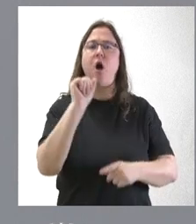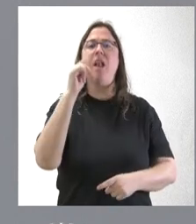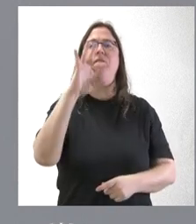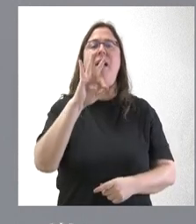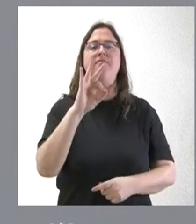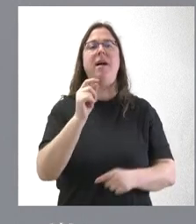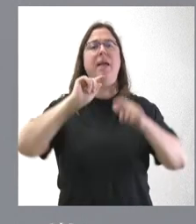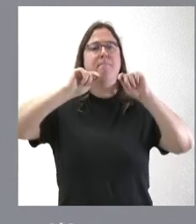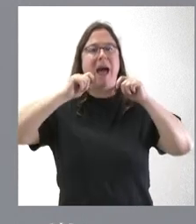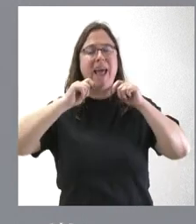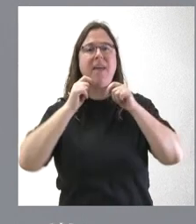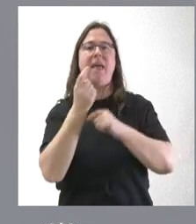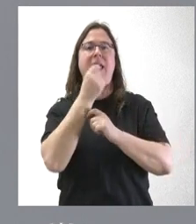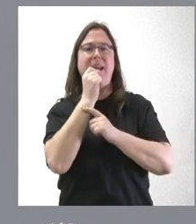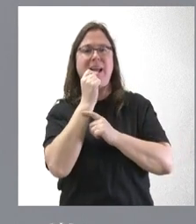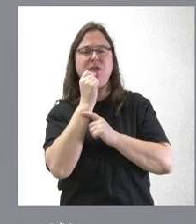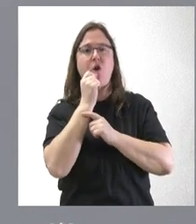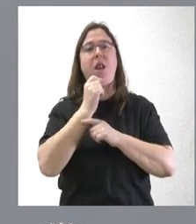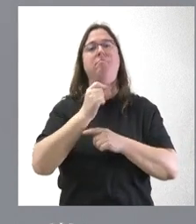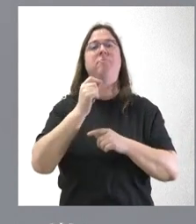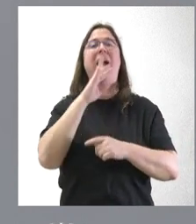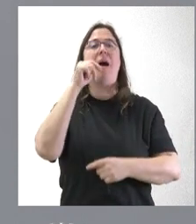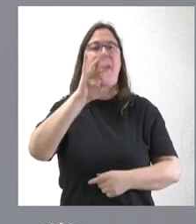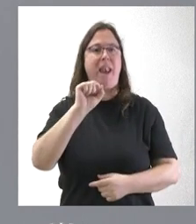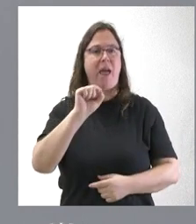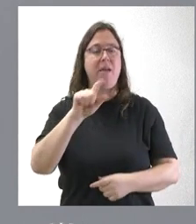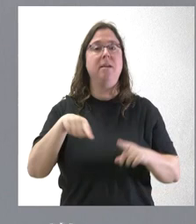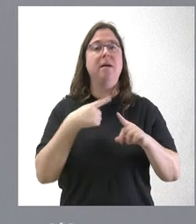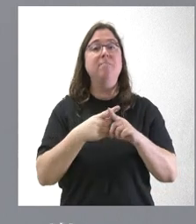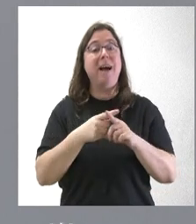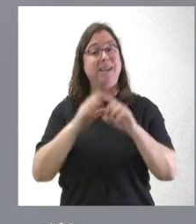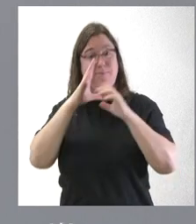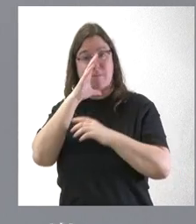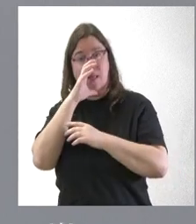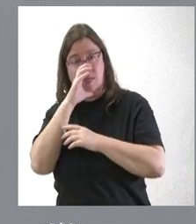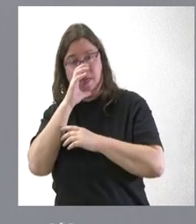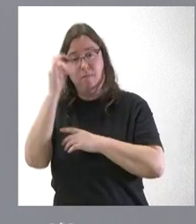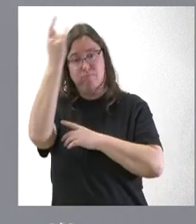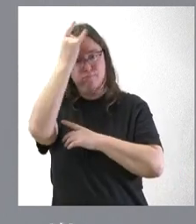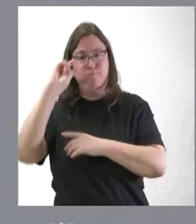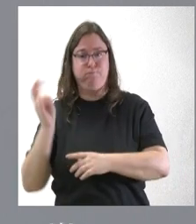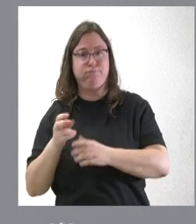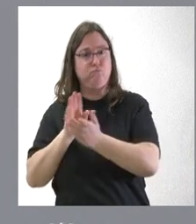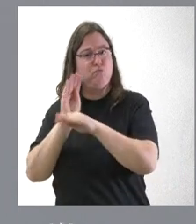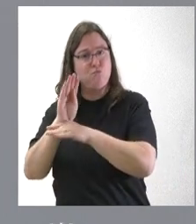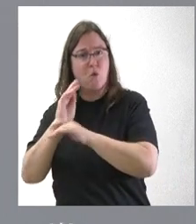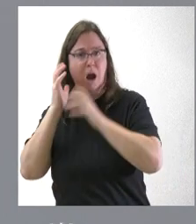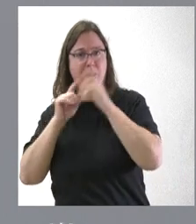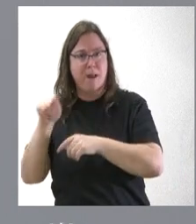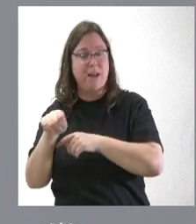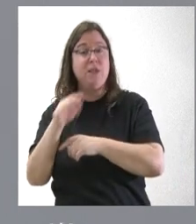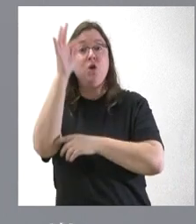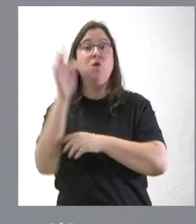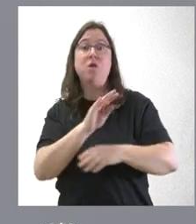girasol, cebada y avena, así como el censo de ovino, avícola y vacuno. La inversión total, porque